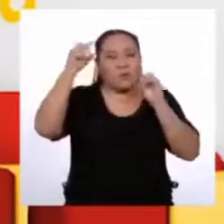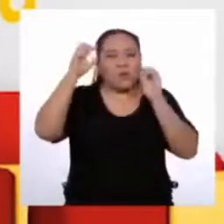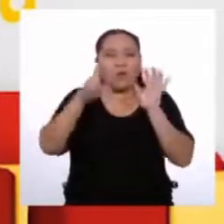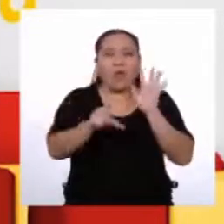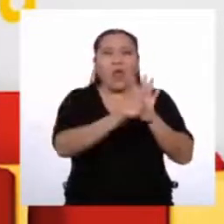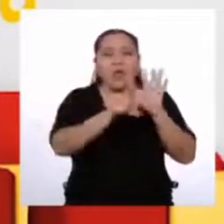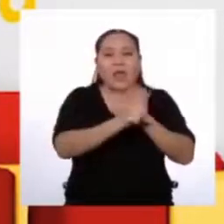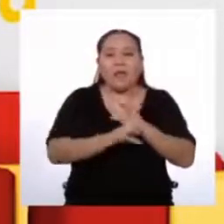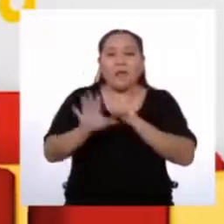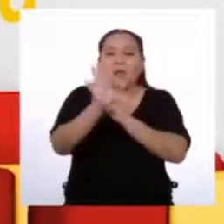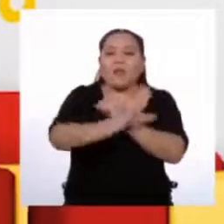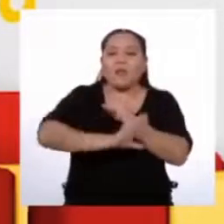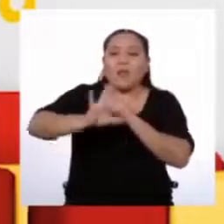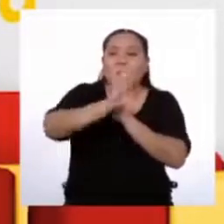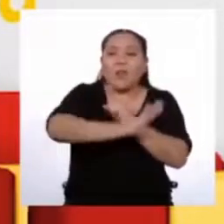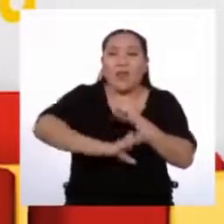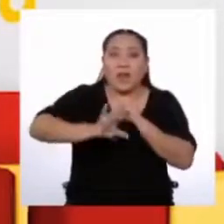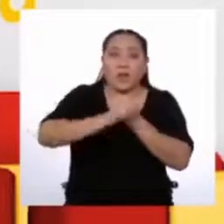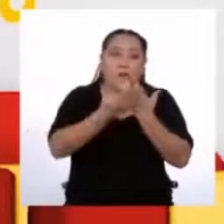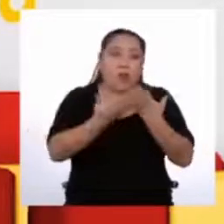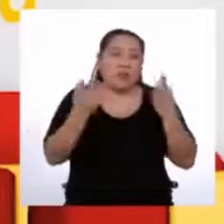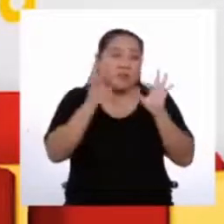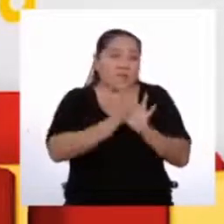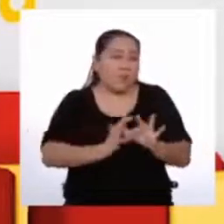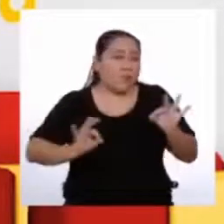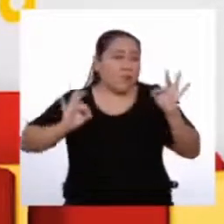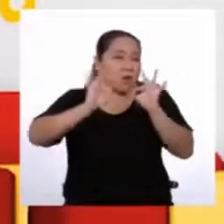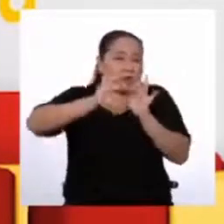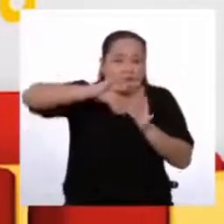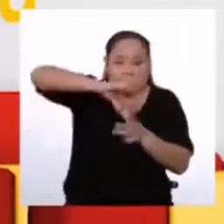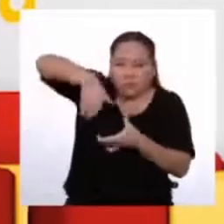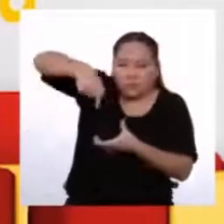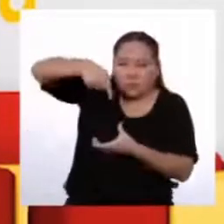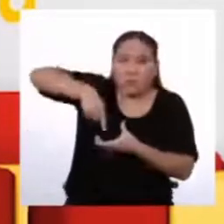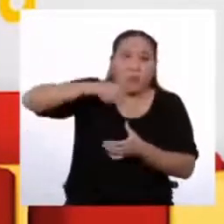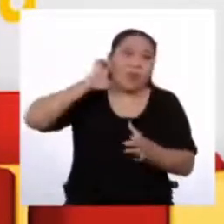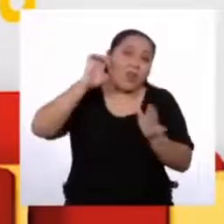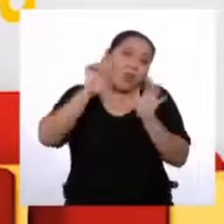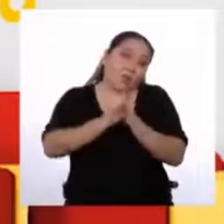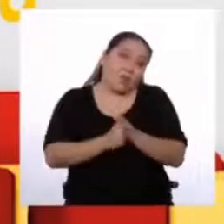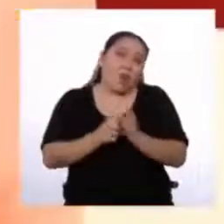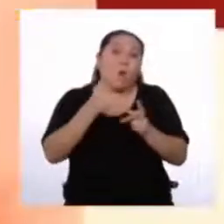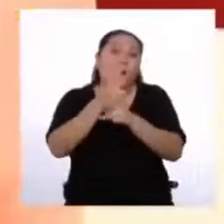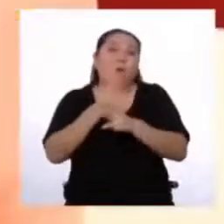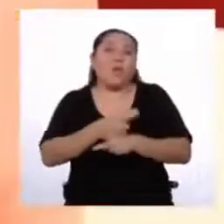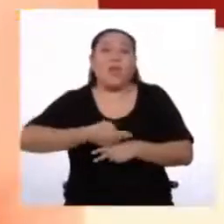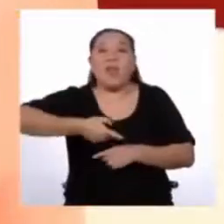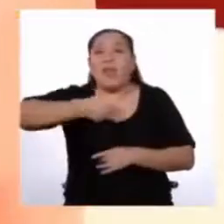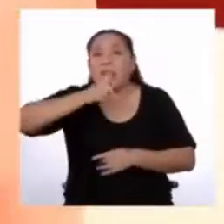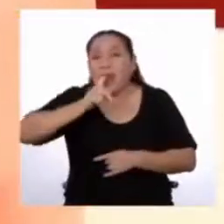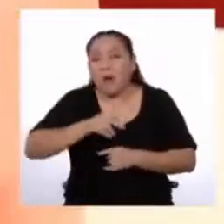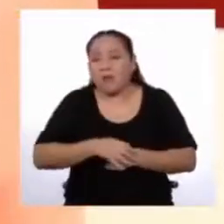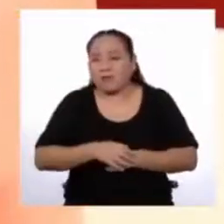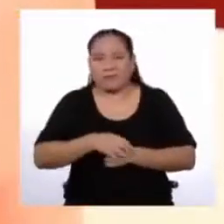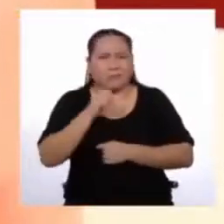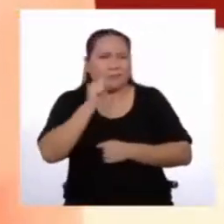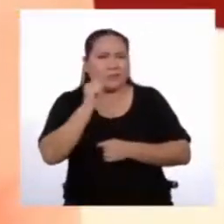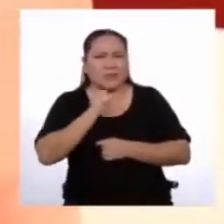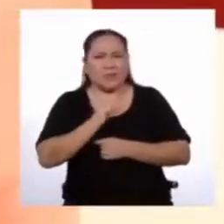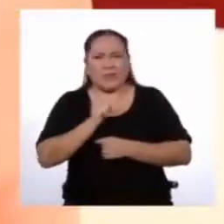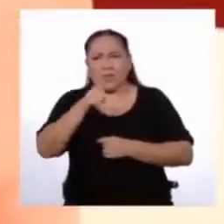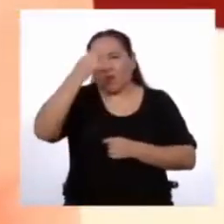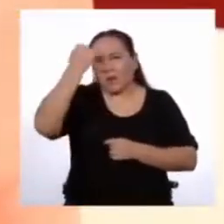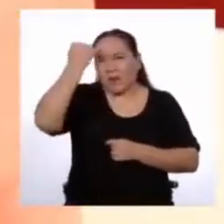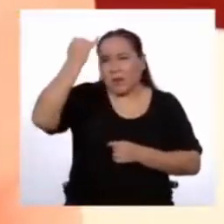buscan proteger y cuidar elementos tan importantes para el planeta como el agua ¿Sí? ¿Te imaginas qué